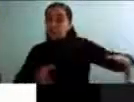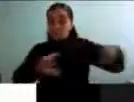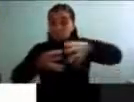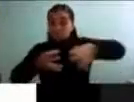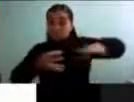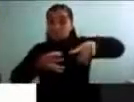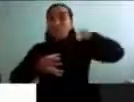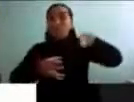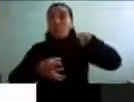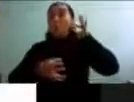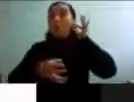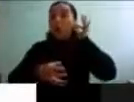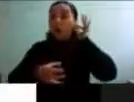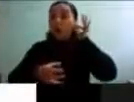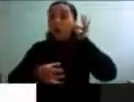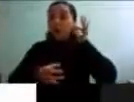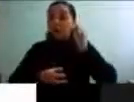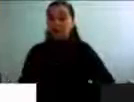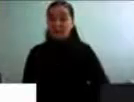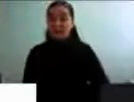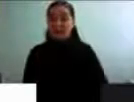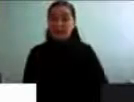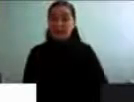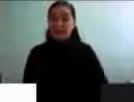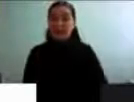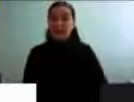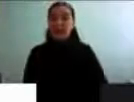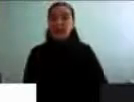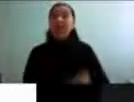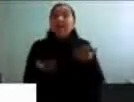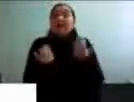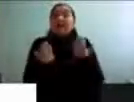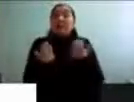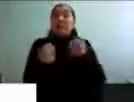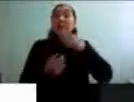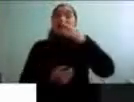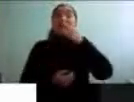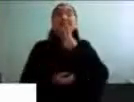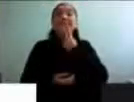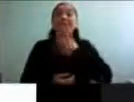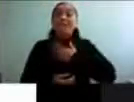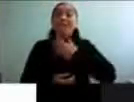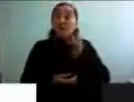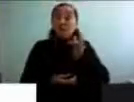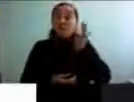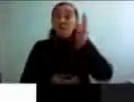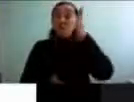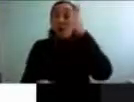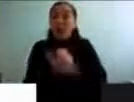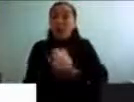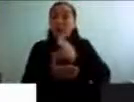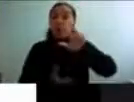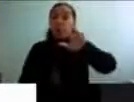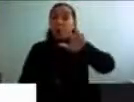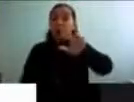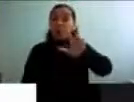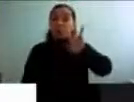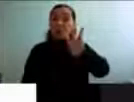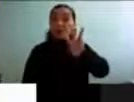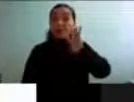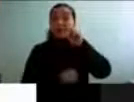con una esperanza de vida de 83 años. Y a su vez,